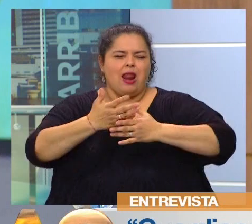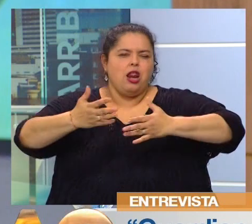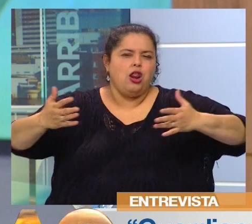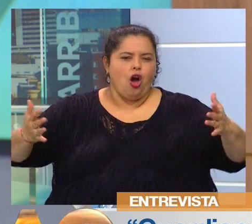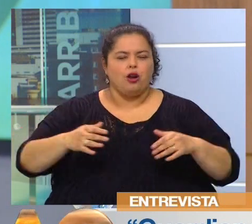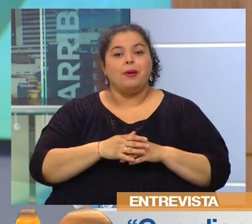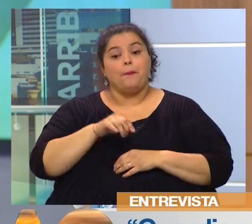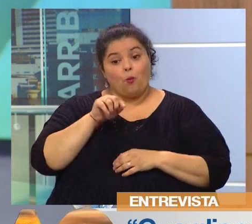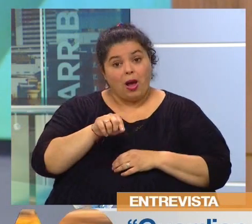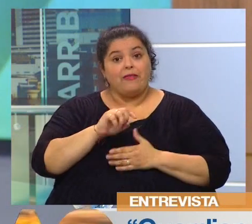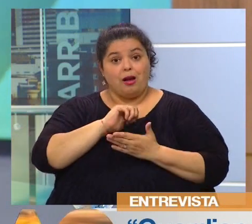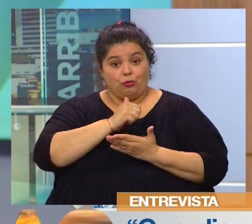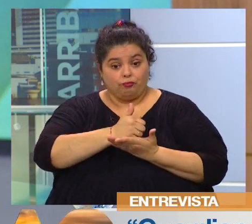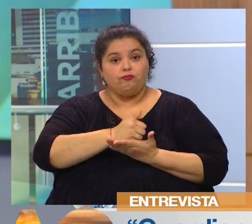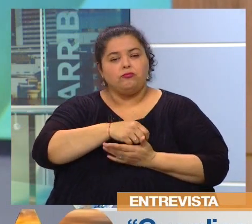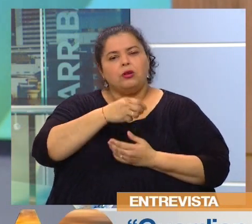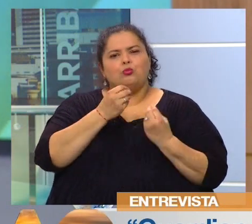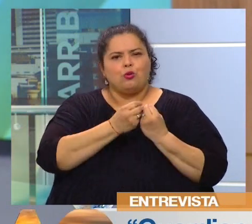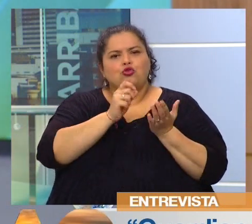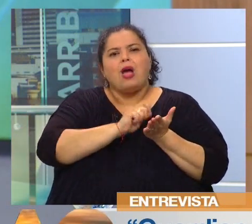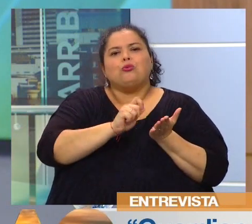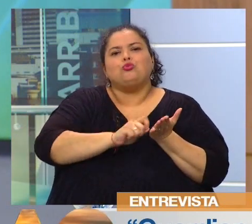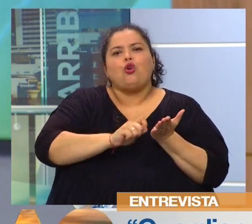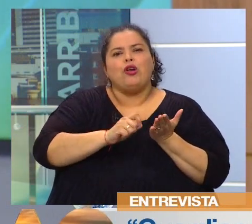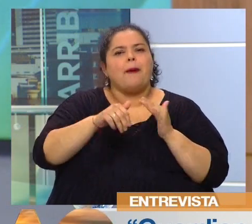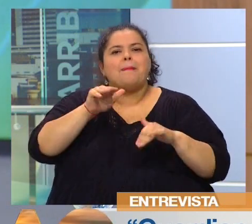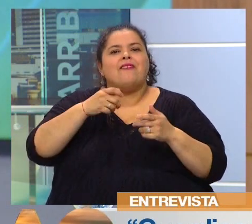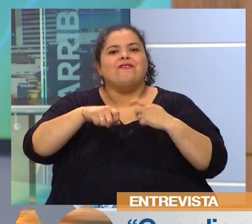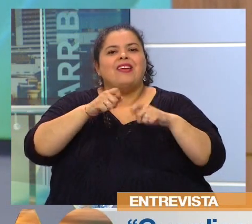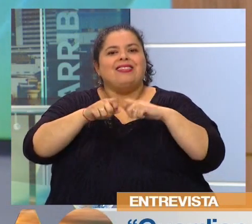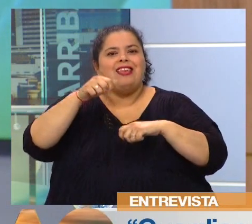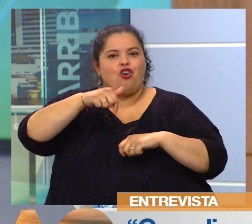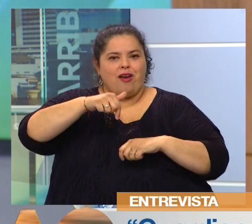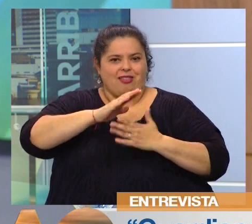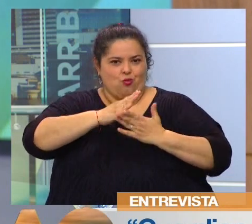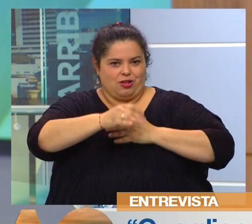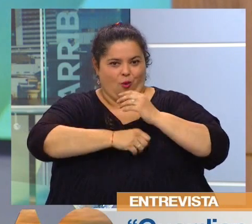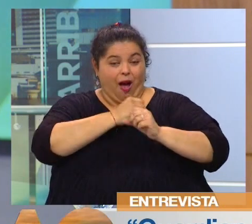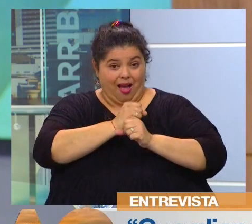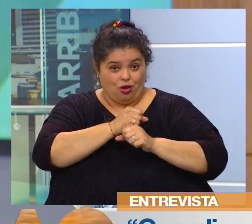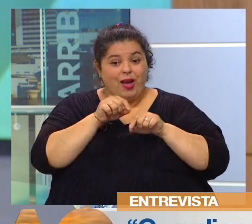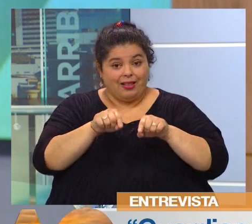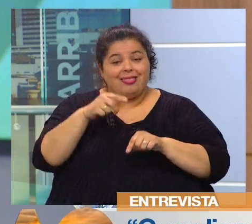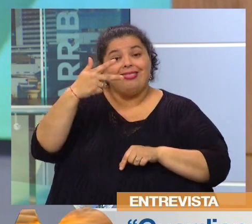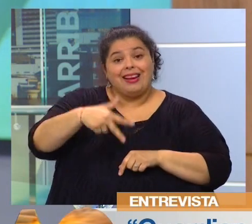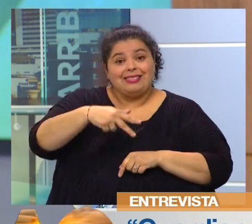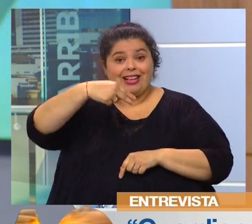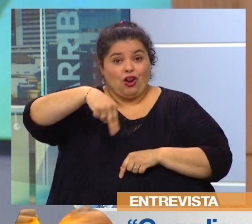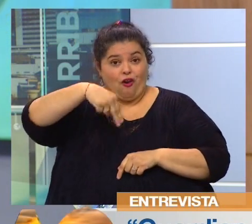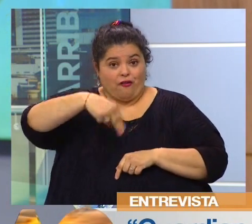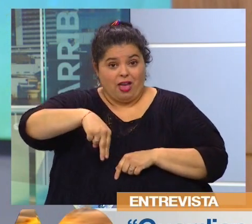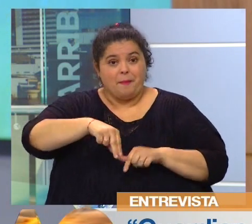más vendidos este último año. Y esto va a ser el 13 de noviembre, desde las 10 de la mañana hasta las 10 de la noche,